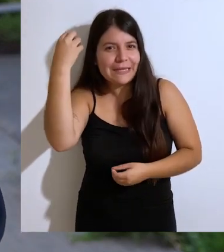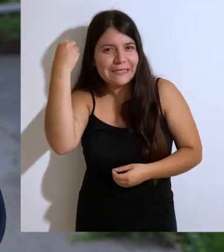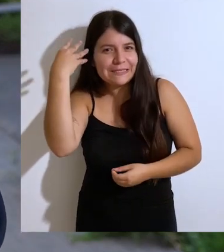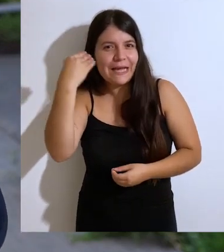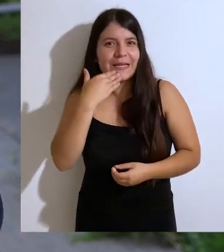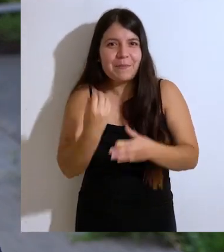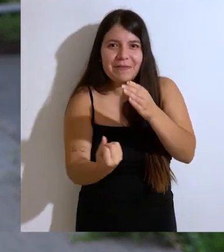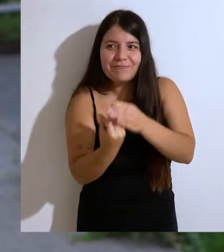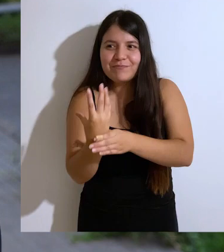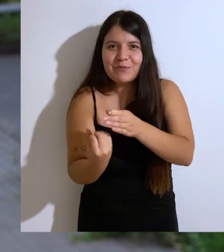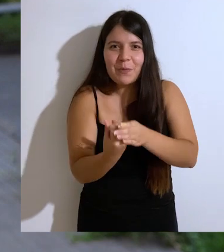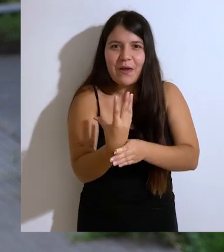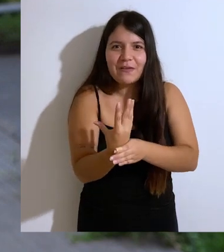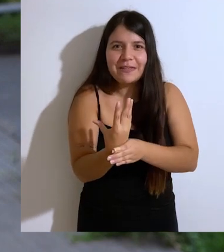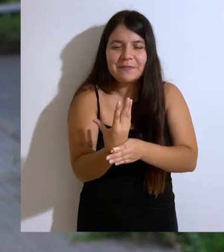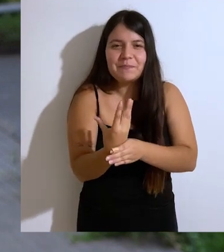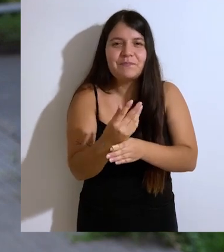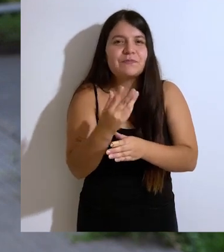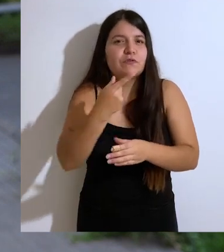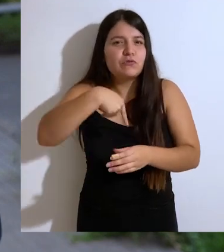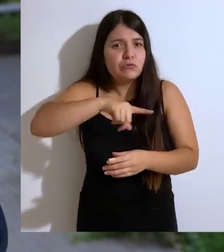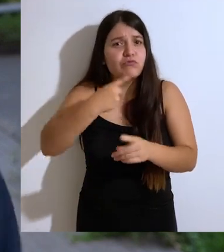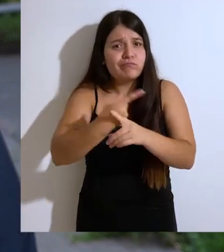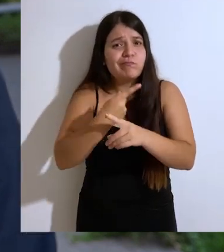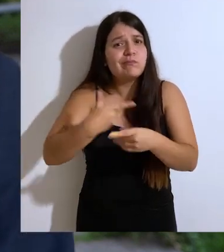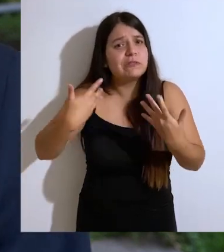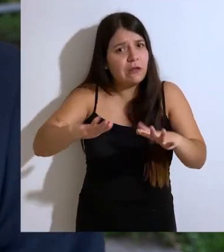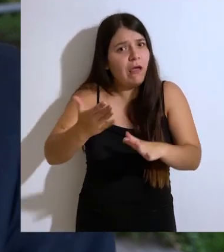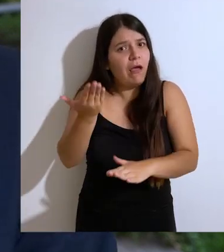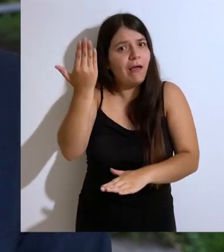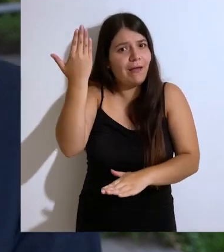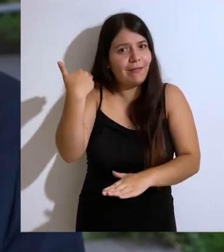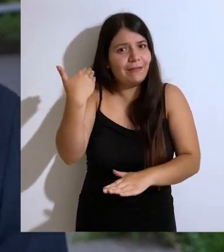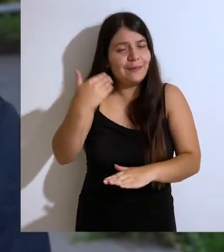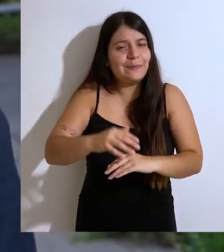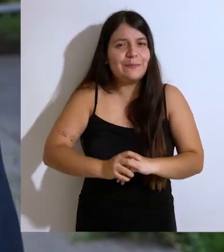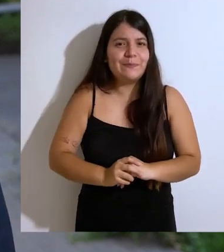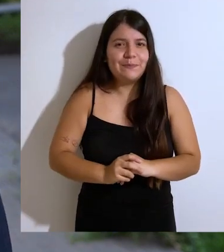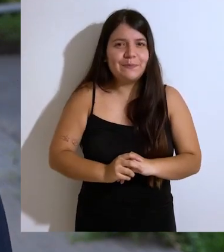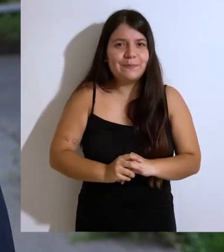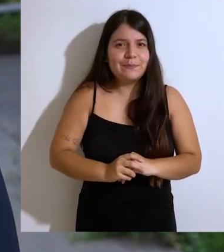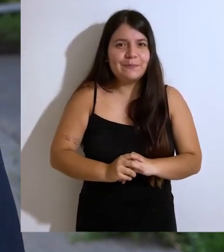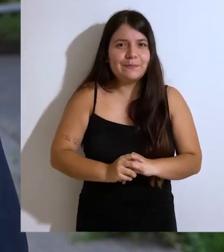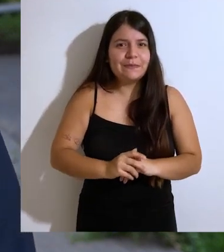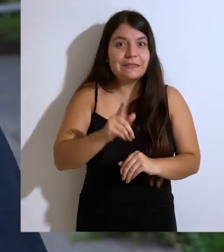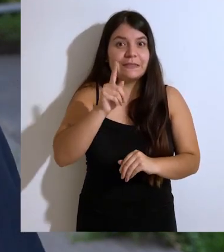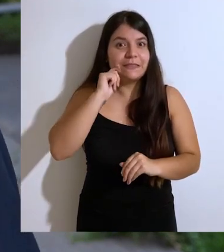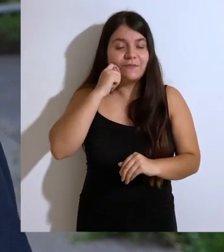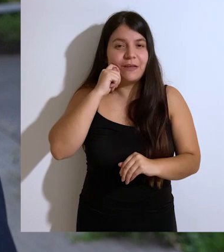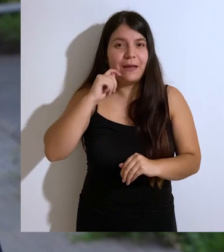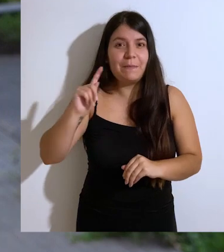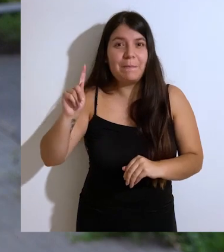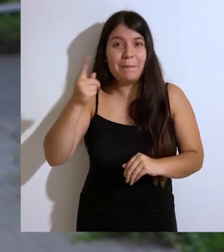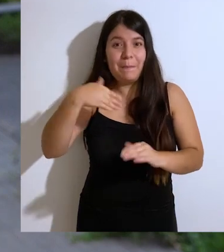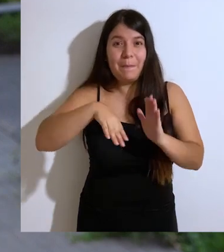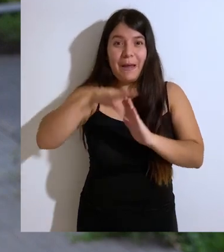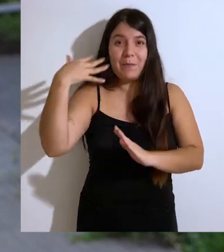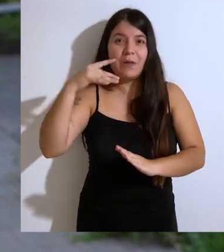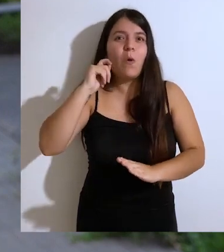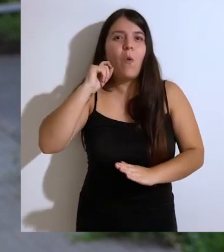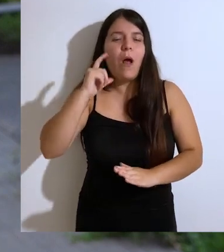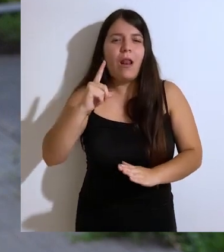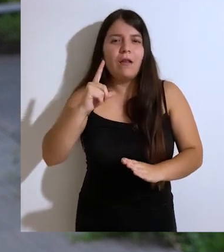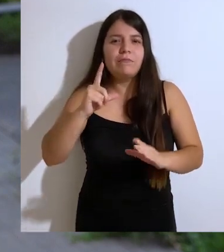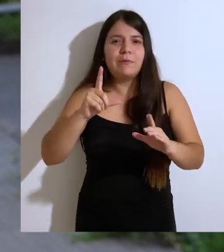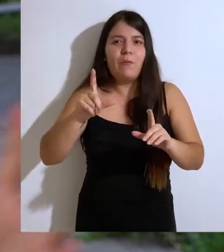aprendizaje, de innovación, respecto de la cual ya hemos conversado en otras oportunidades. Una prioridad en esto es el